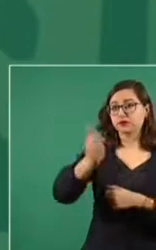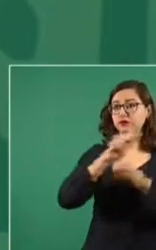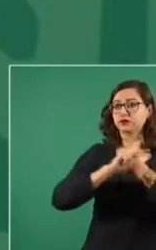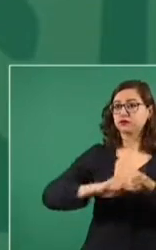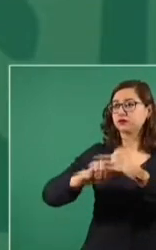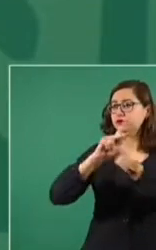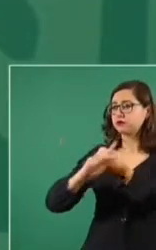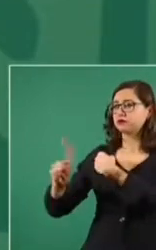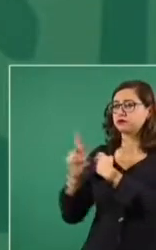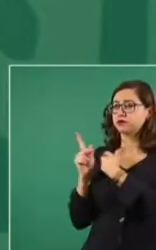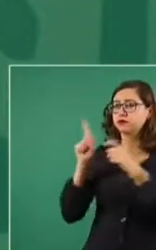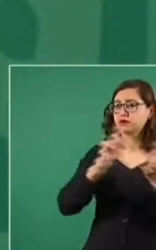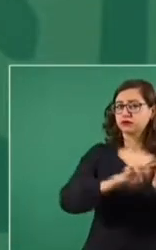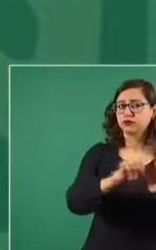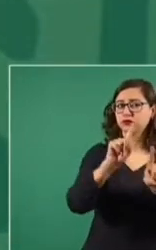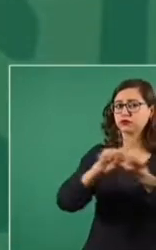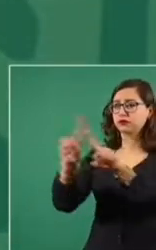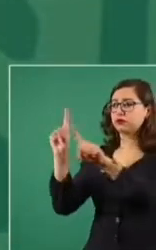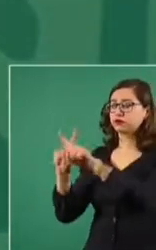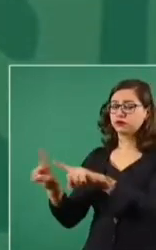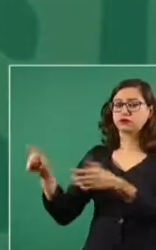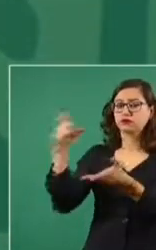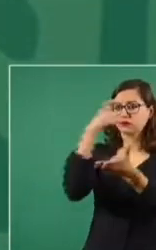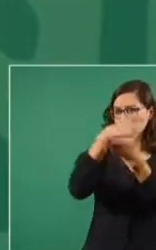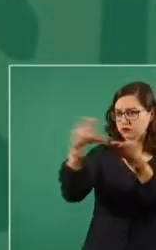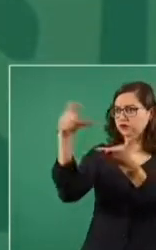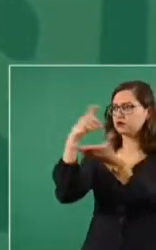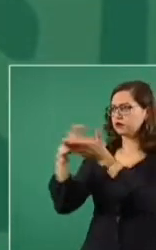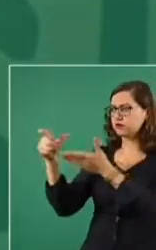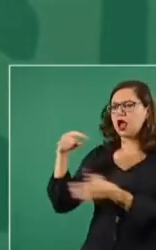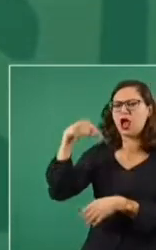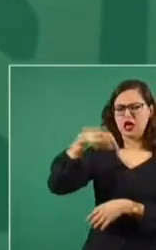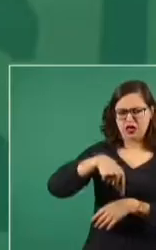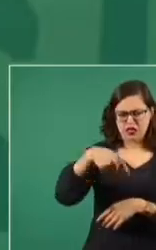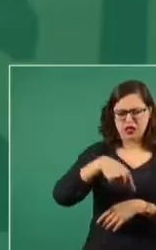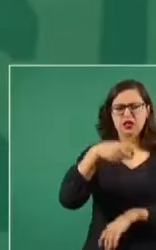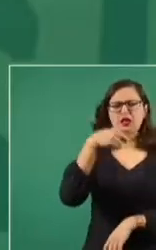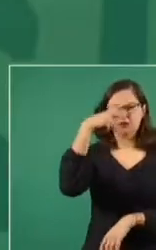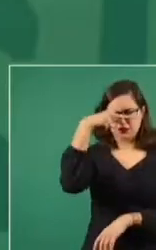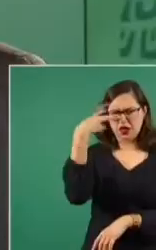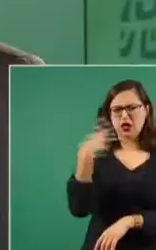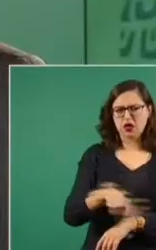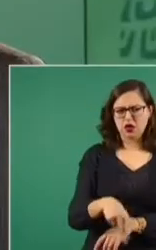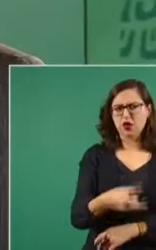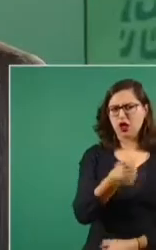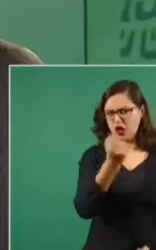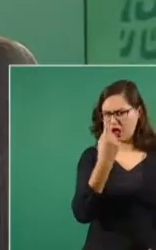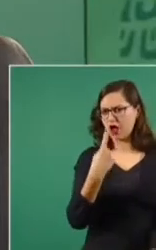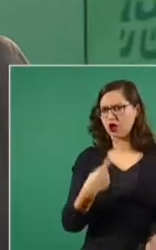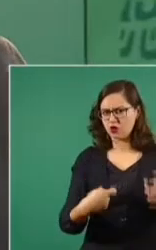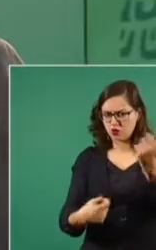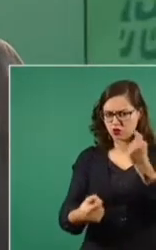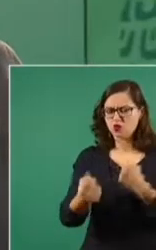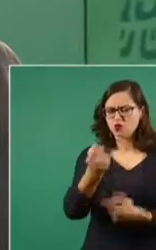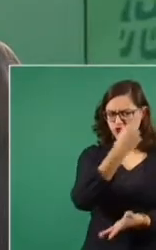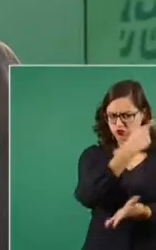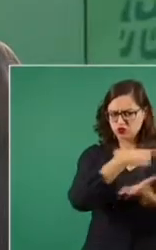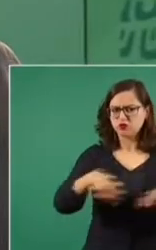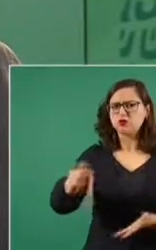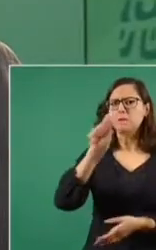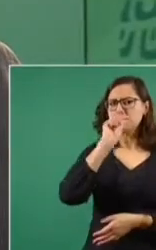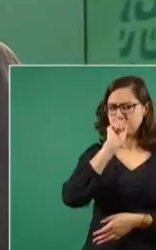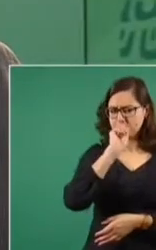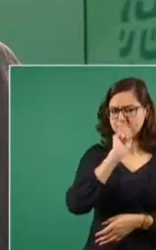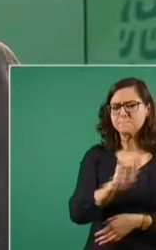y en México también. Y ya se tiene abasto